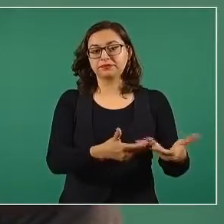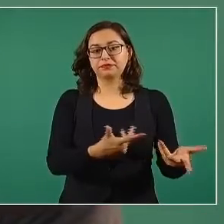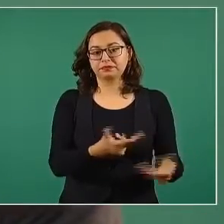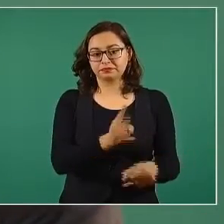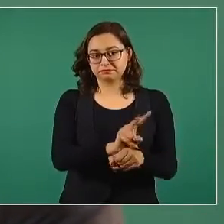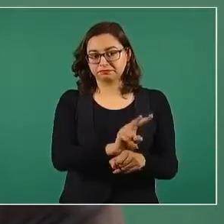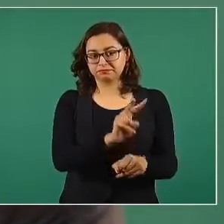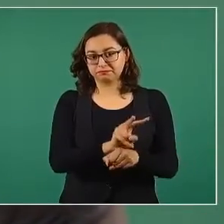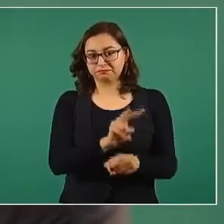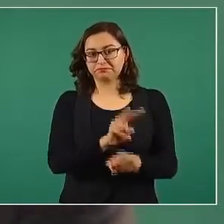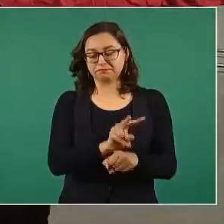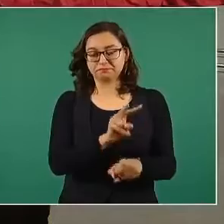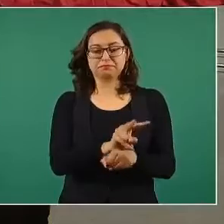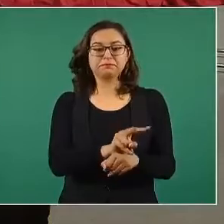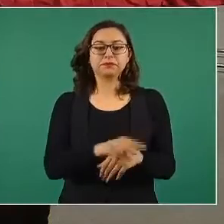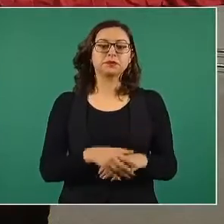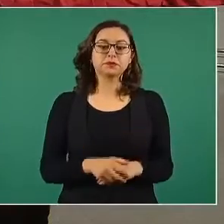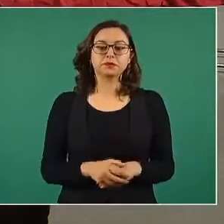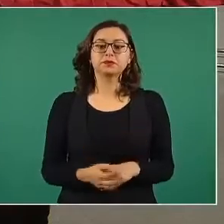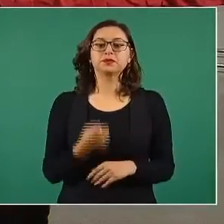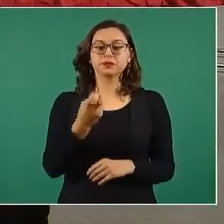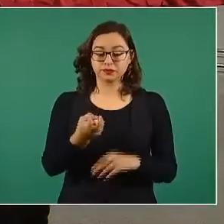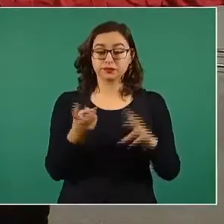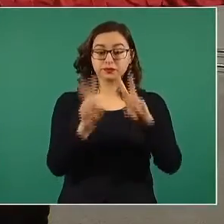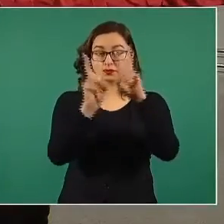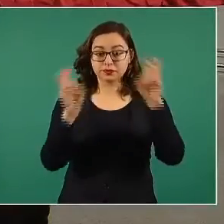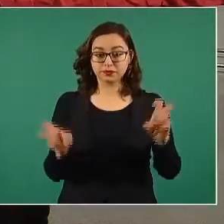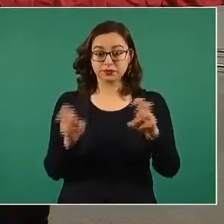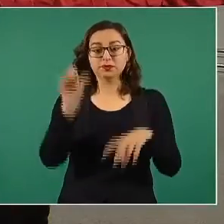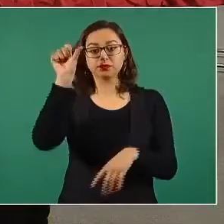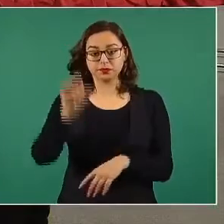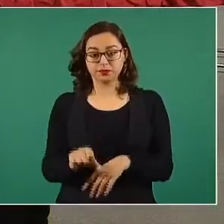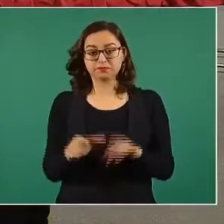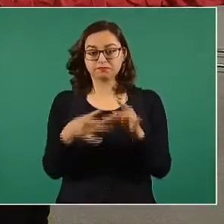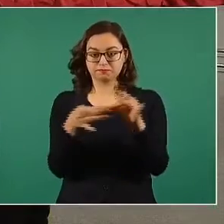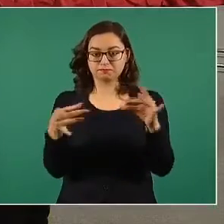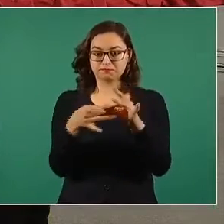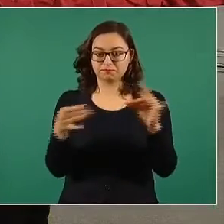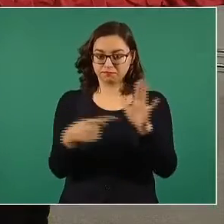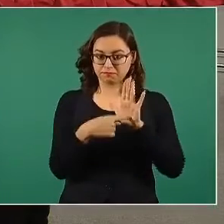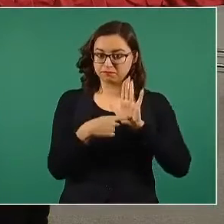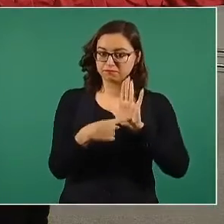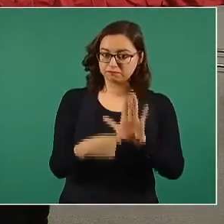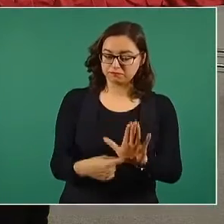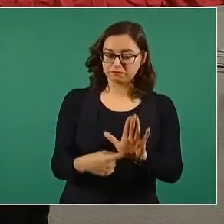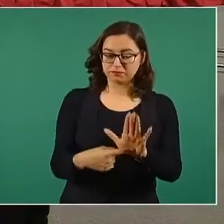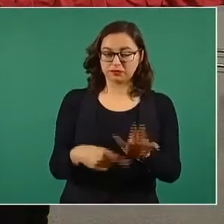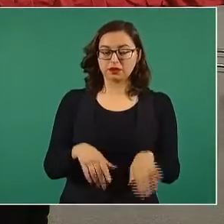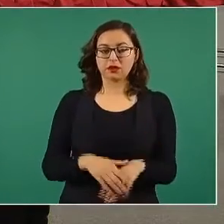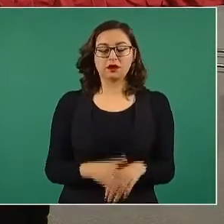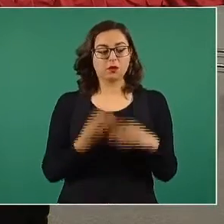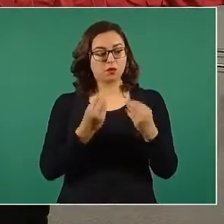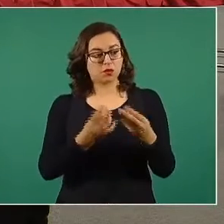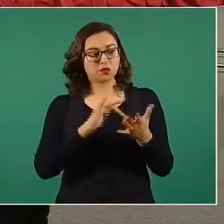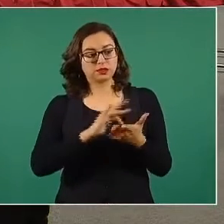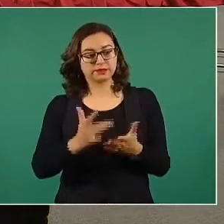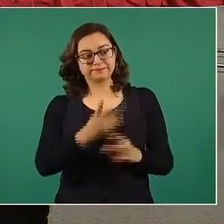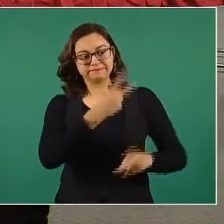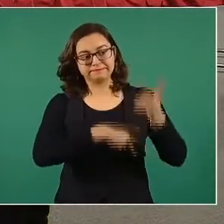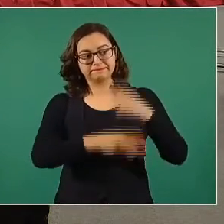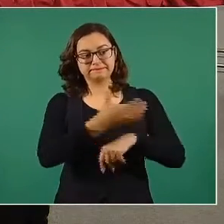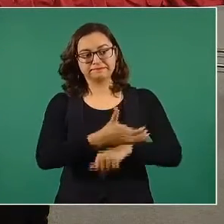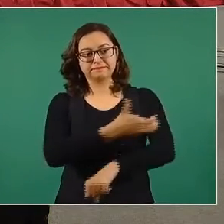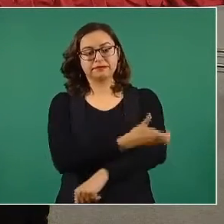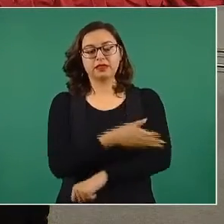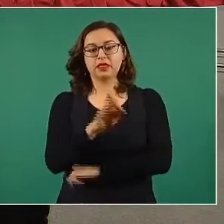supervisión. Bueno, vamos a tratar este asunto. Agradecemos mucho a Fernando Landeros,